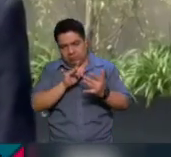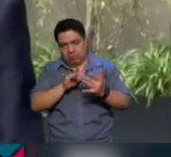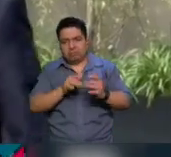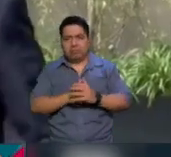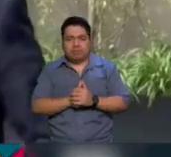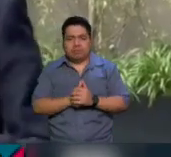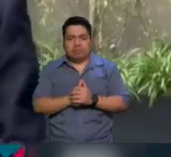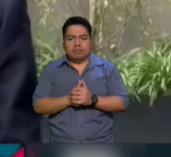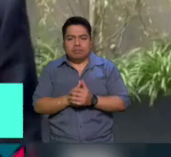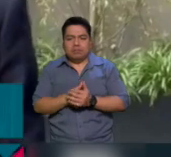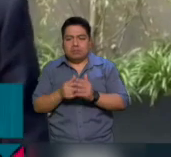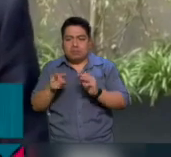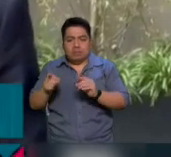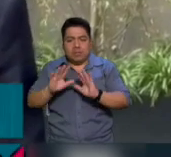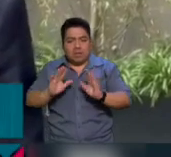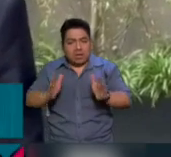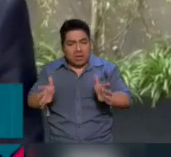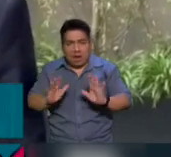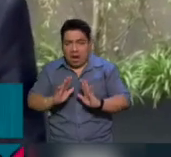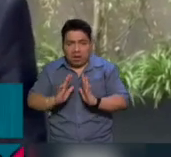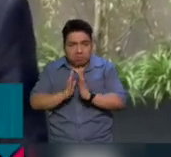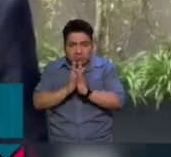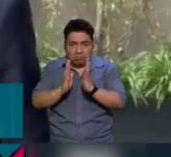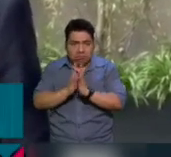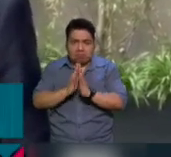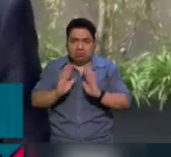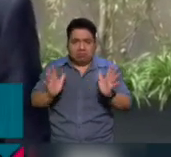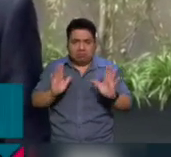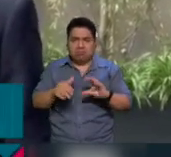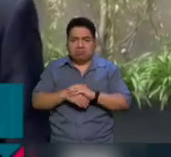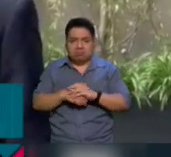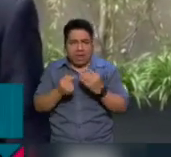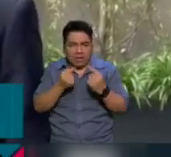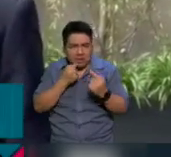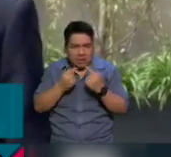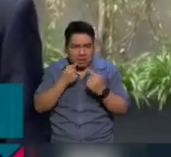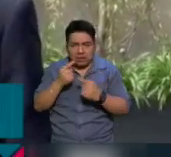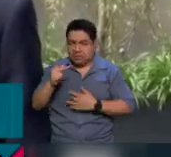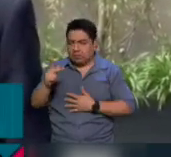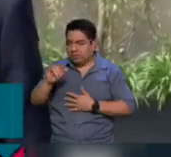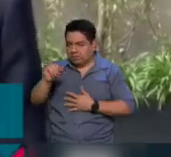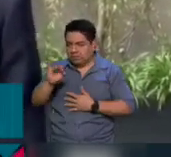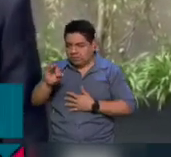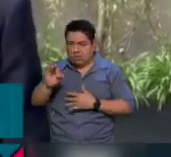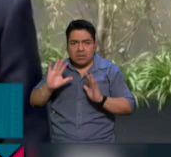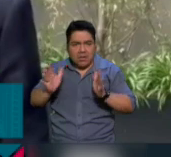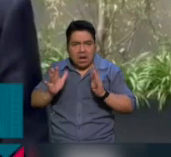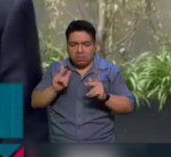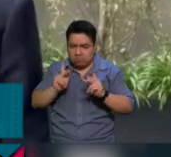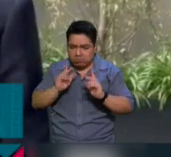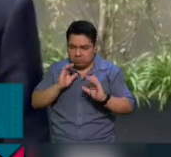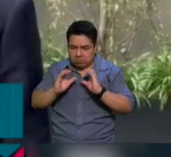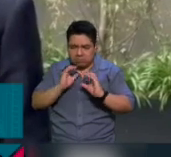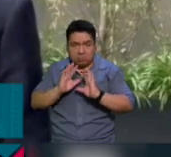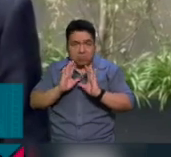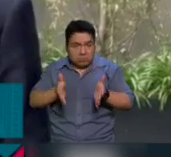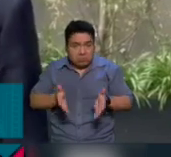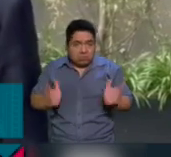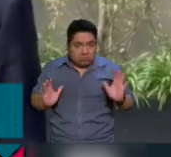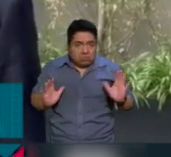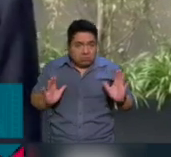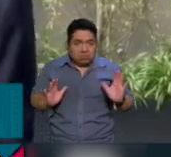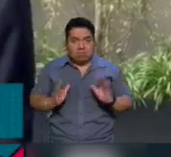Ella ya participó personalmente en un diálogo de la reforma judicial, ya hubo este diálogo.